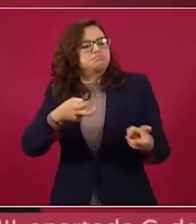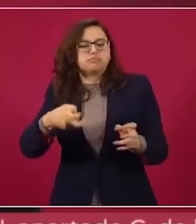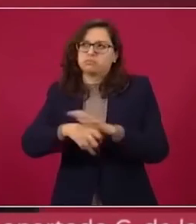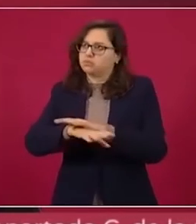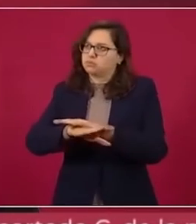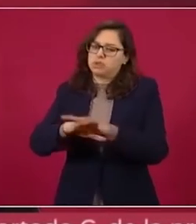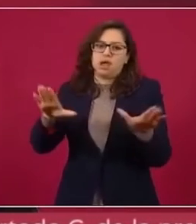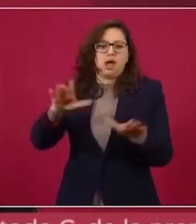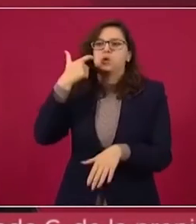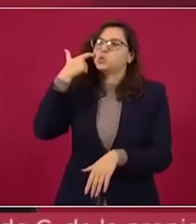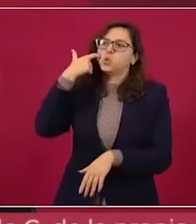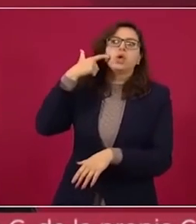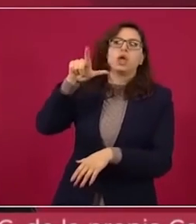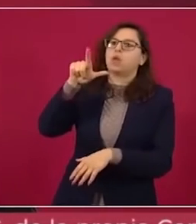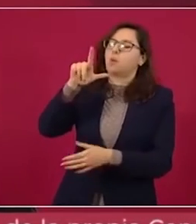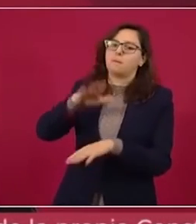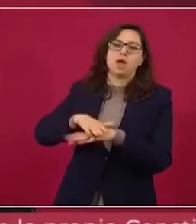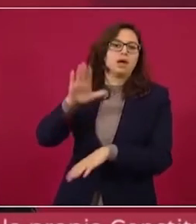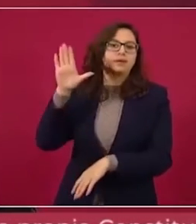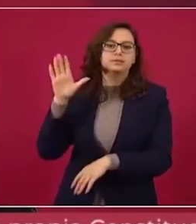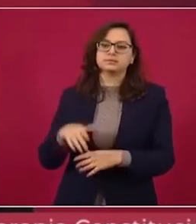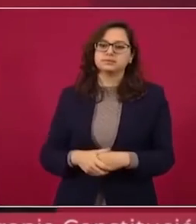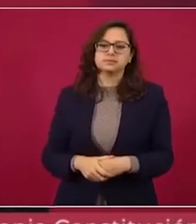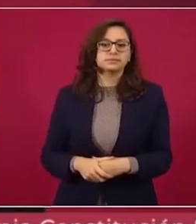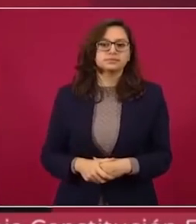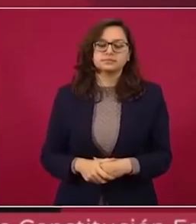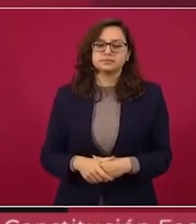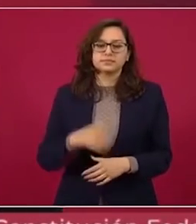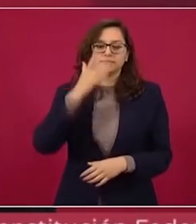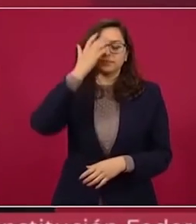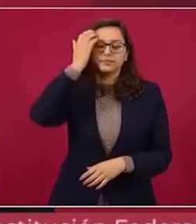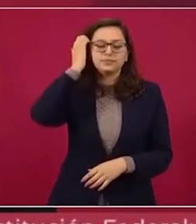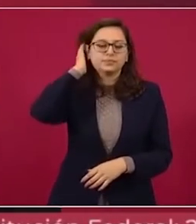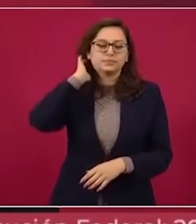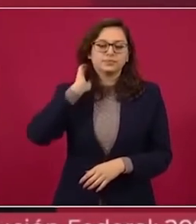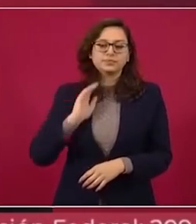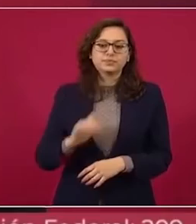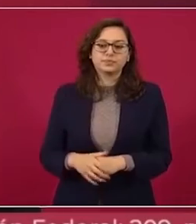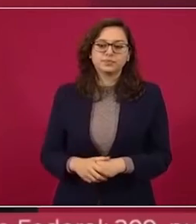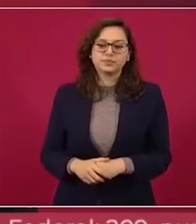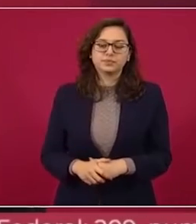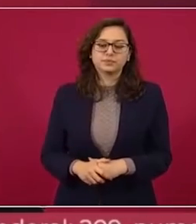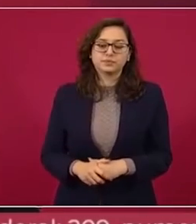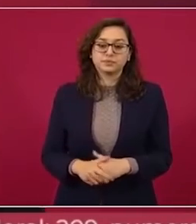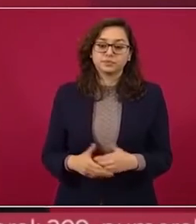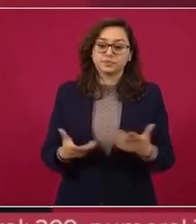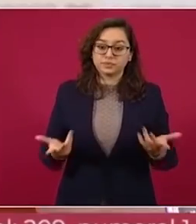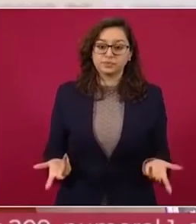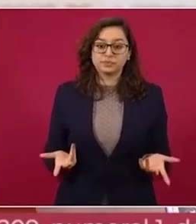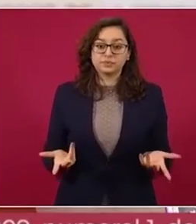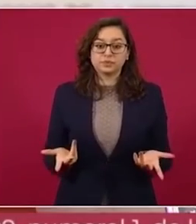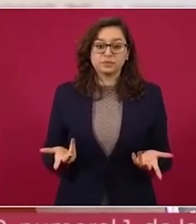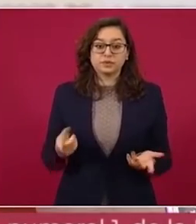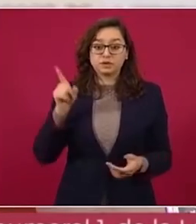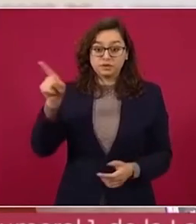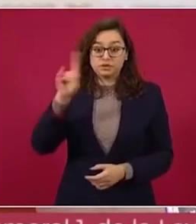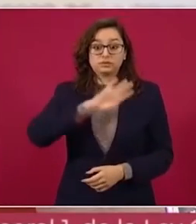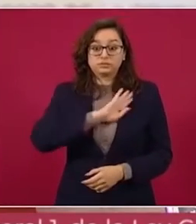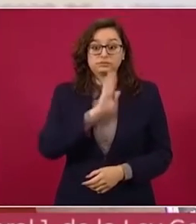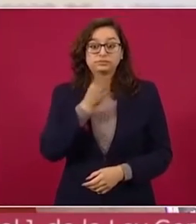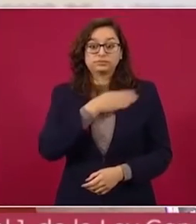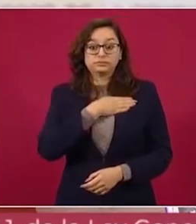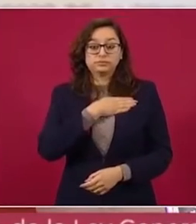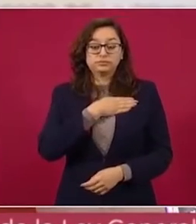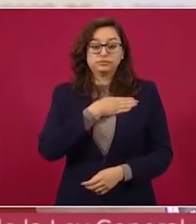El presidente de México, Andrés Manuel López Obrador, tensó este miércoles los lazos con España